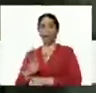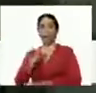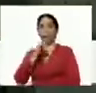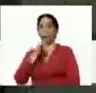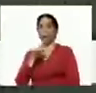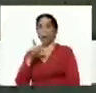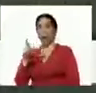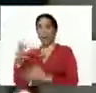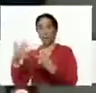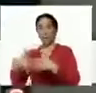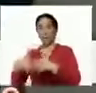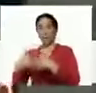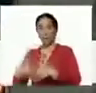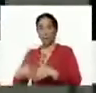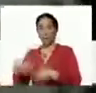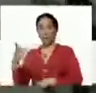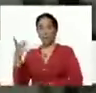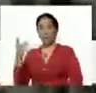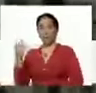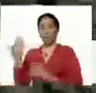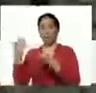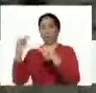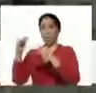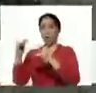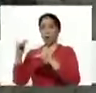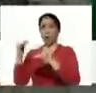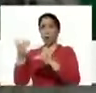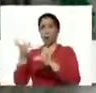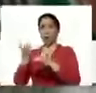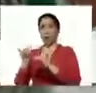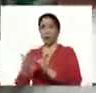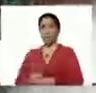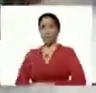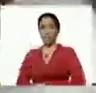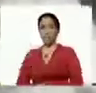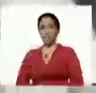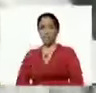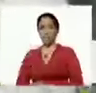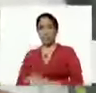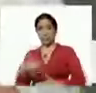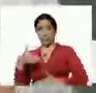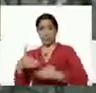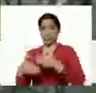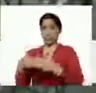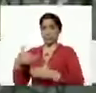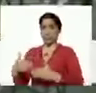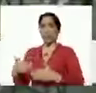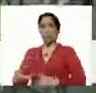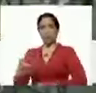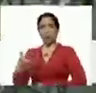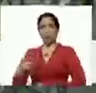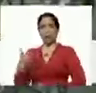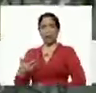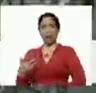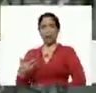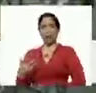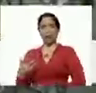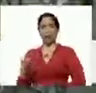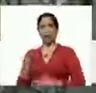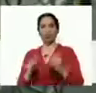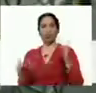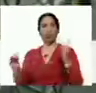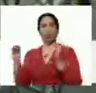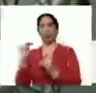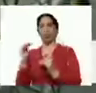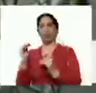esta planta, la segunda etapa, que lleva un avance significativo, va a superar